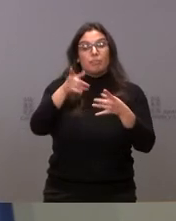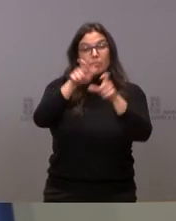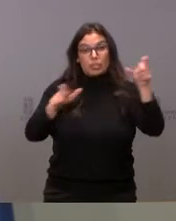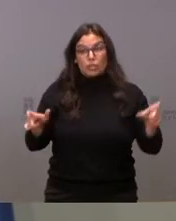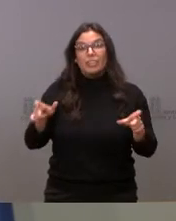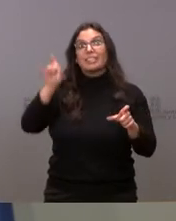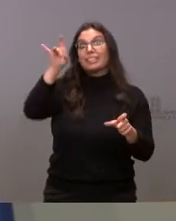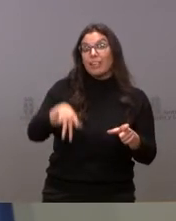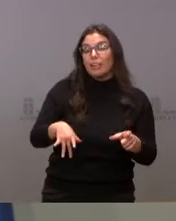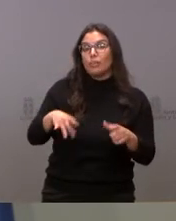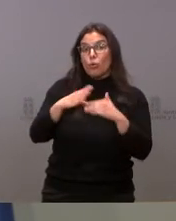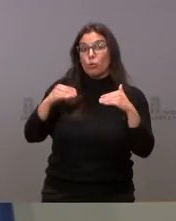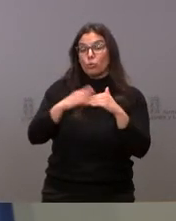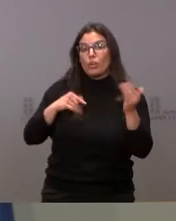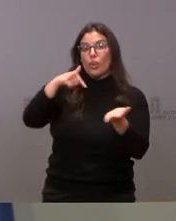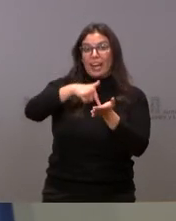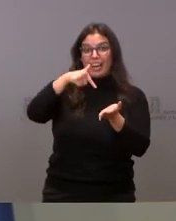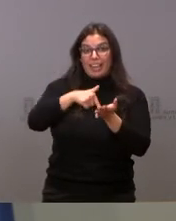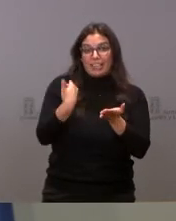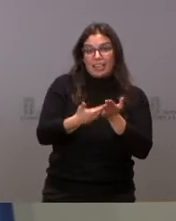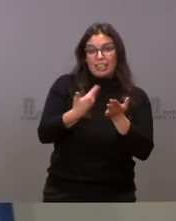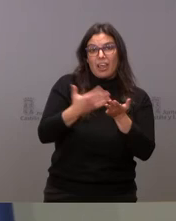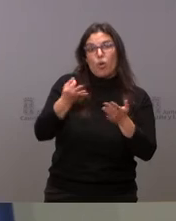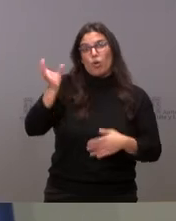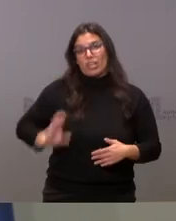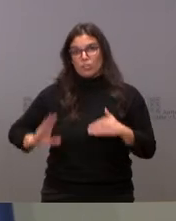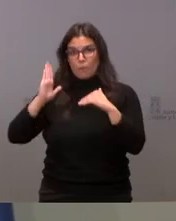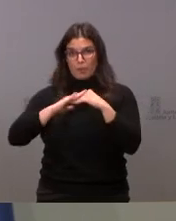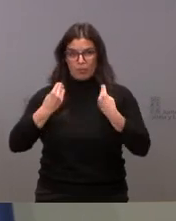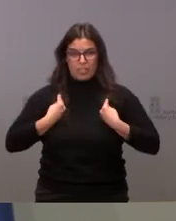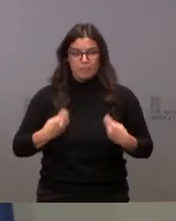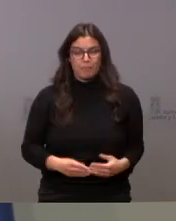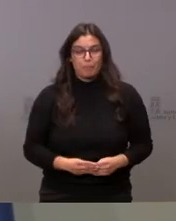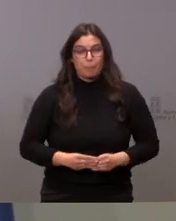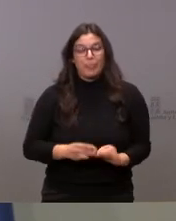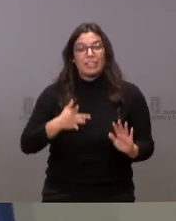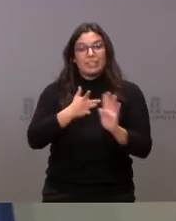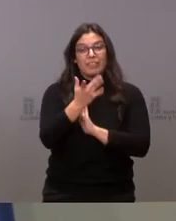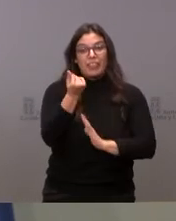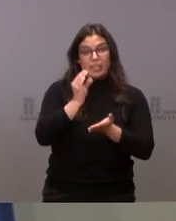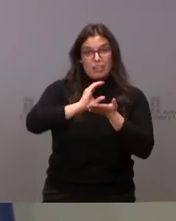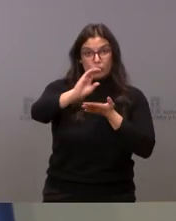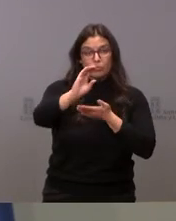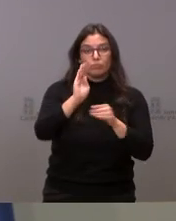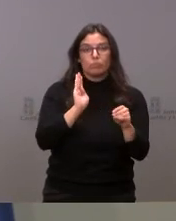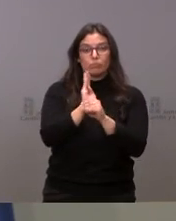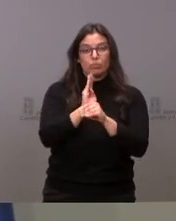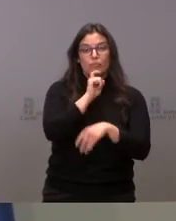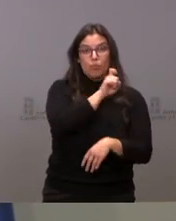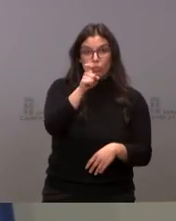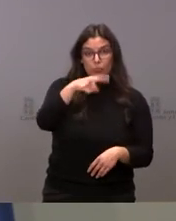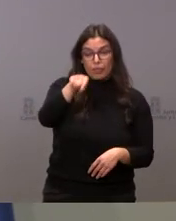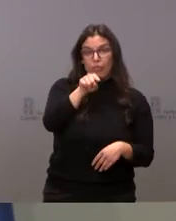la renta garantizada o del ingreso mínimo vital. Se trata de un dinero destinado a esta Fundación